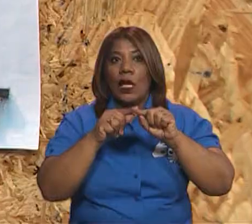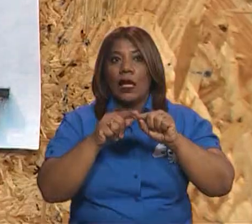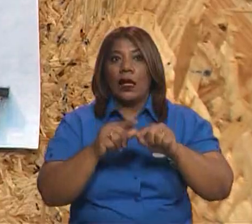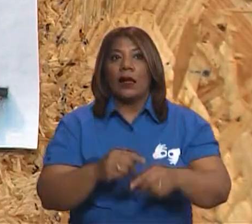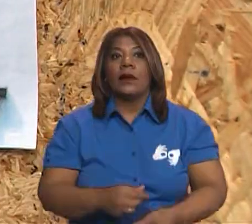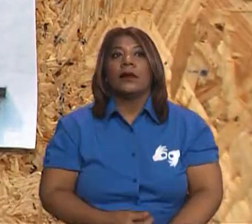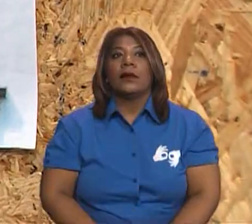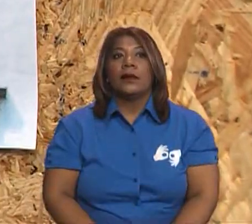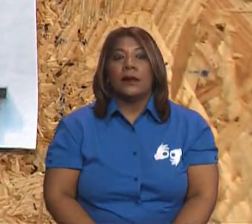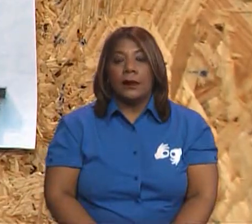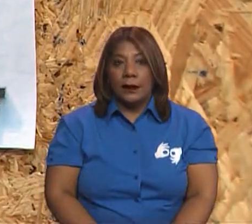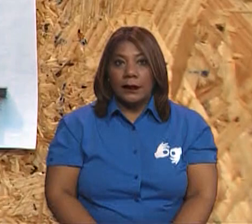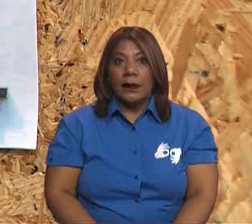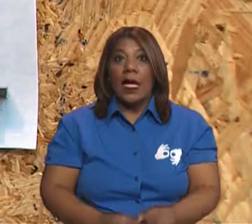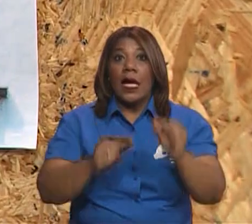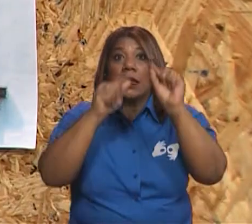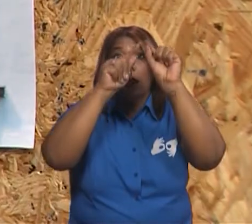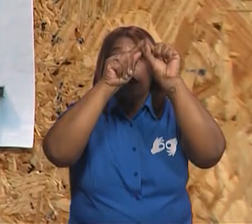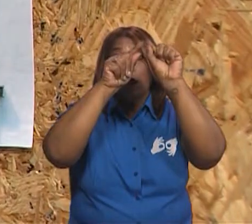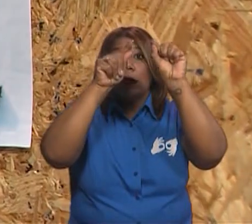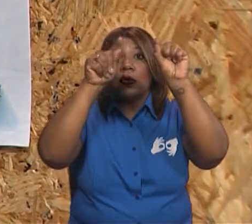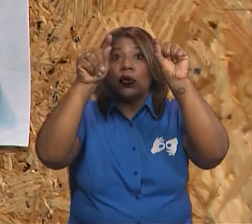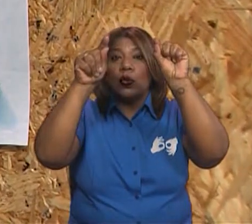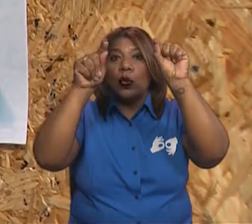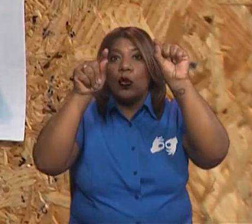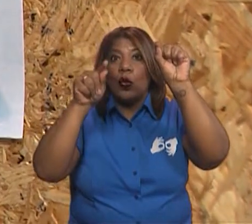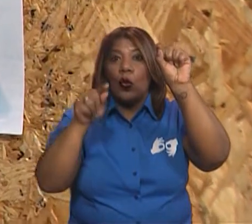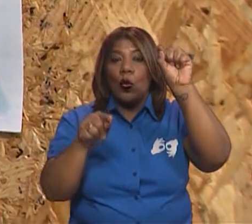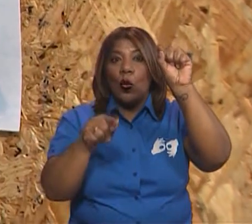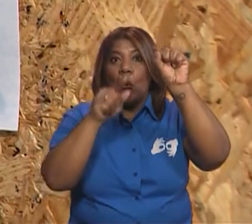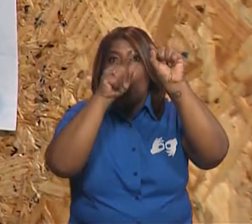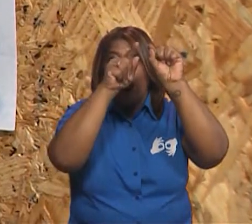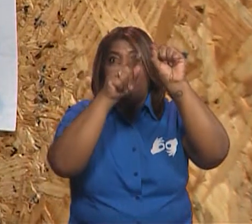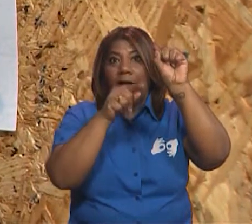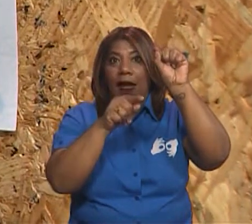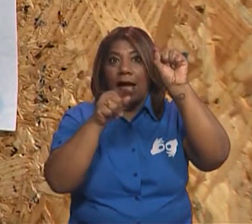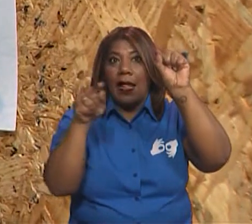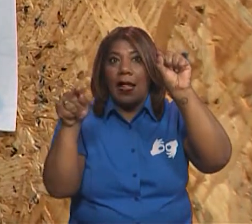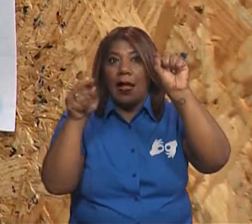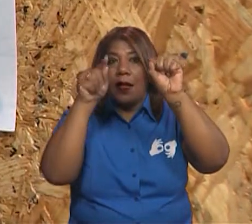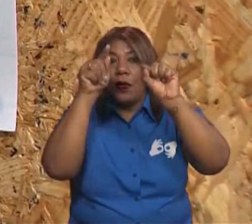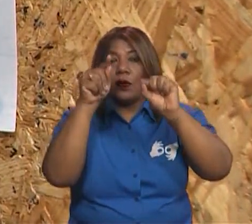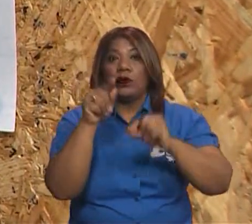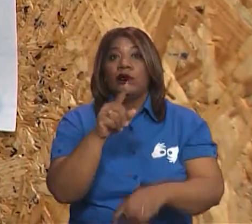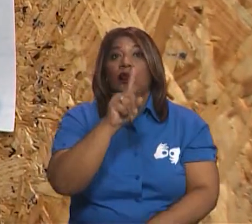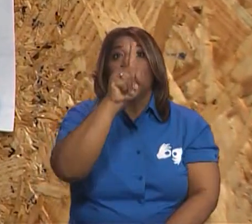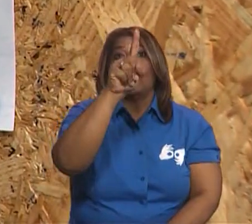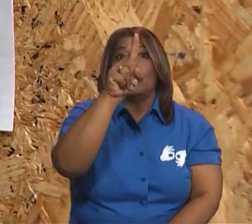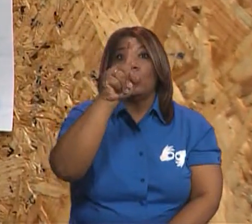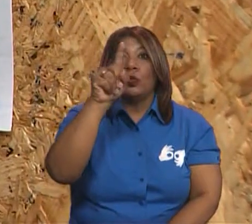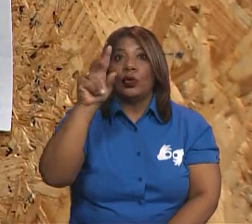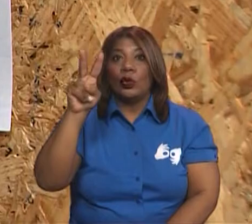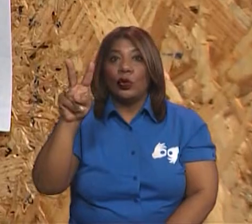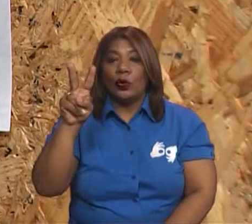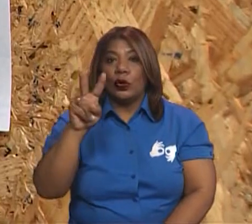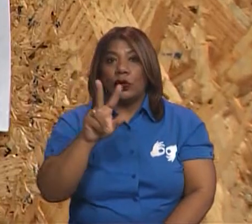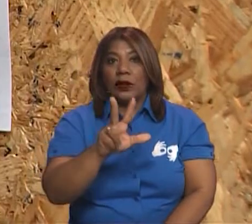¿sí? Bien. Vamos a contar cuántos lados tiene la ventana. Uno, dos,